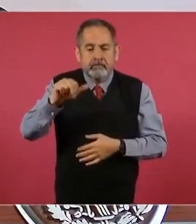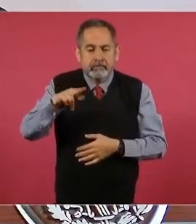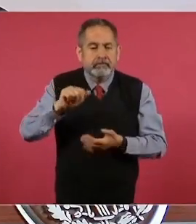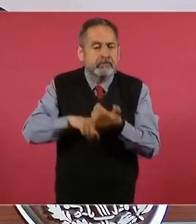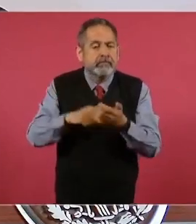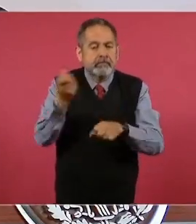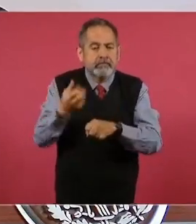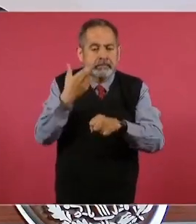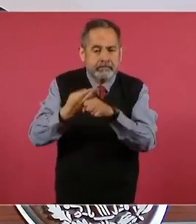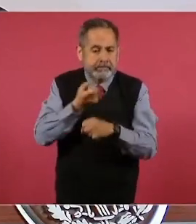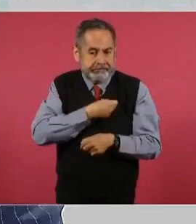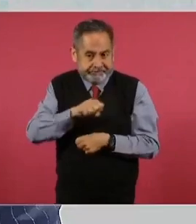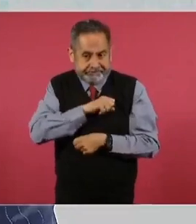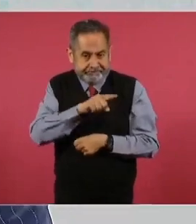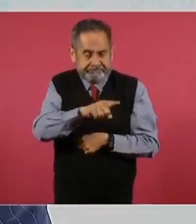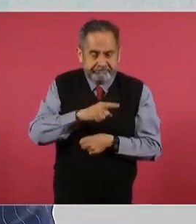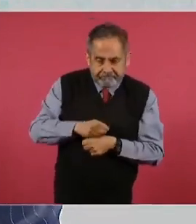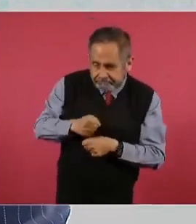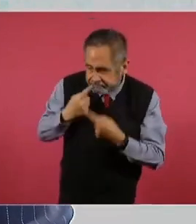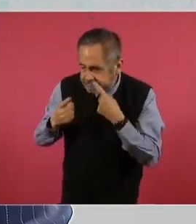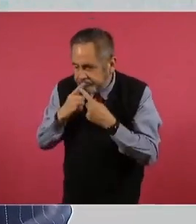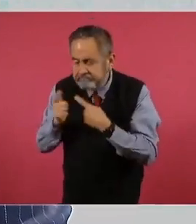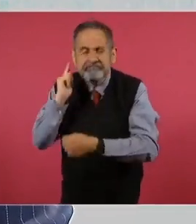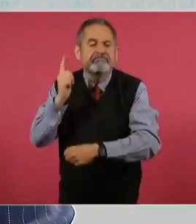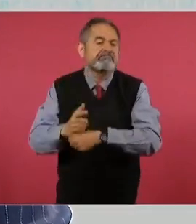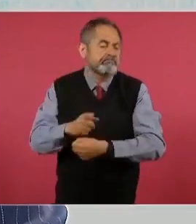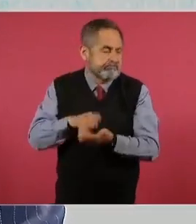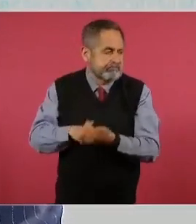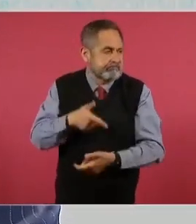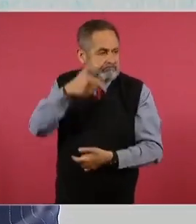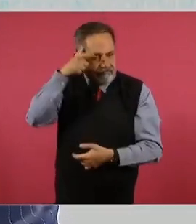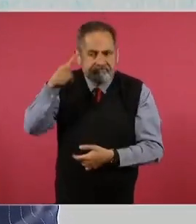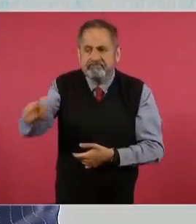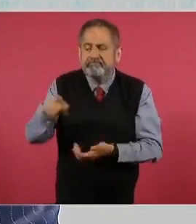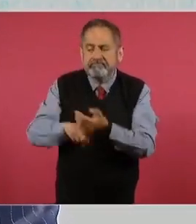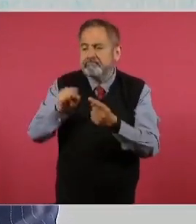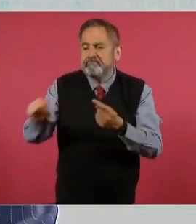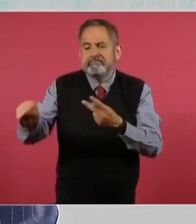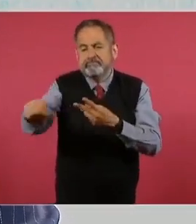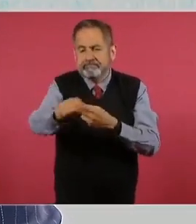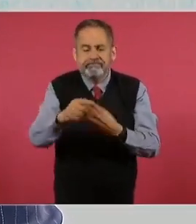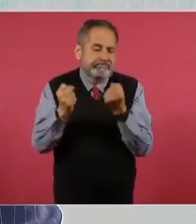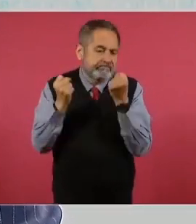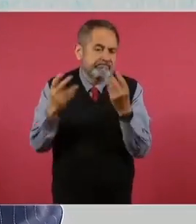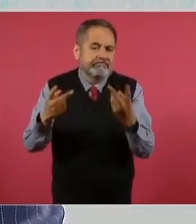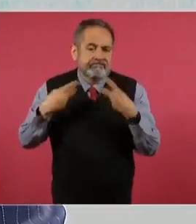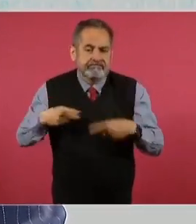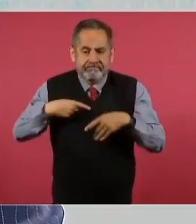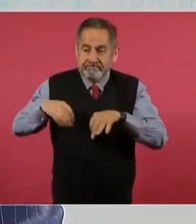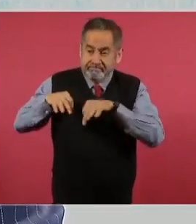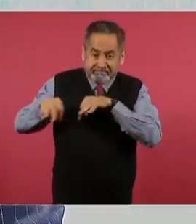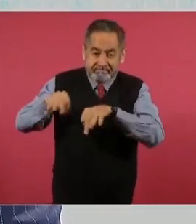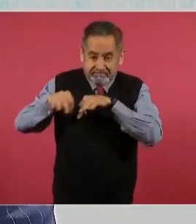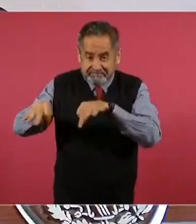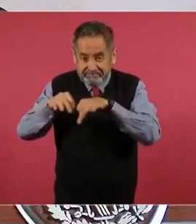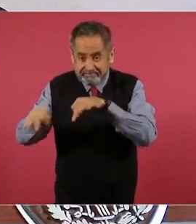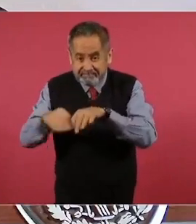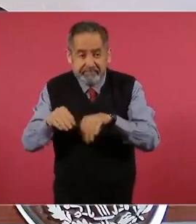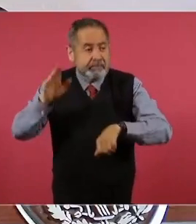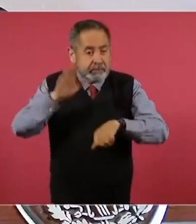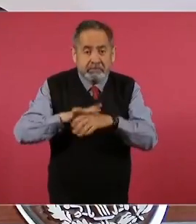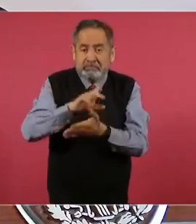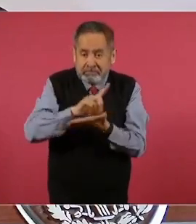la Secretaría de Salud, coinciden en el uso de sustancias estimulantes entre la población trabajadora. La